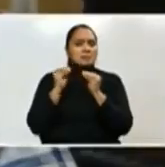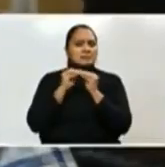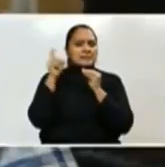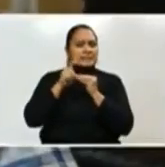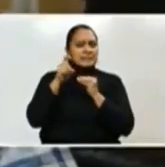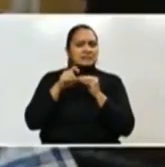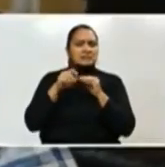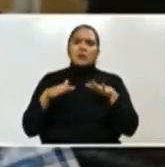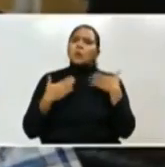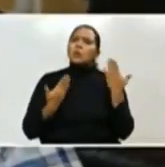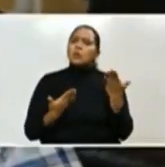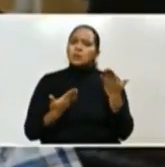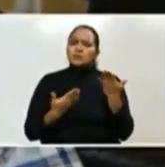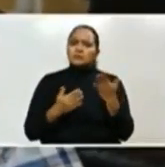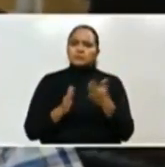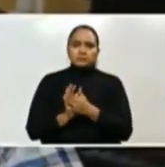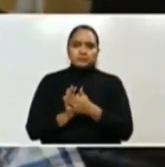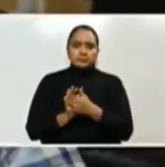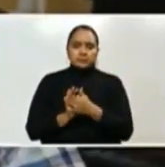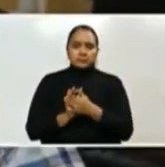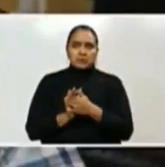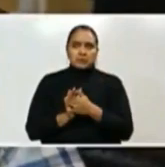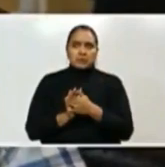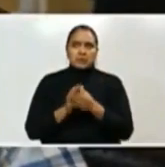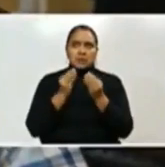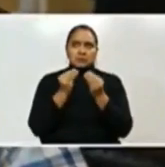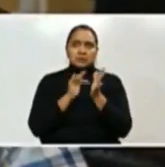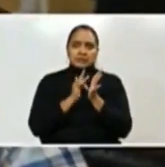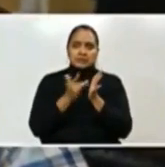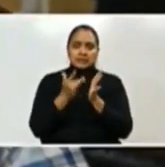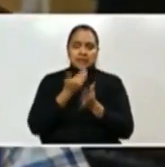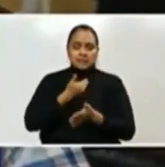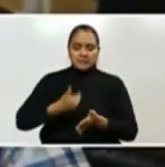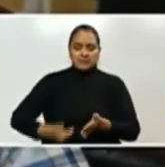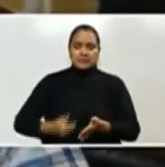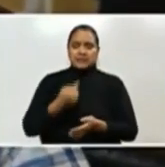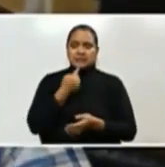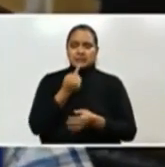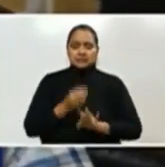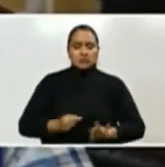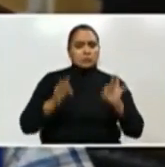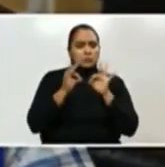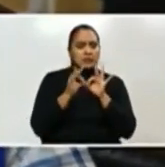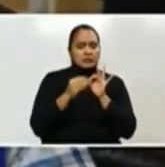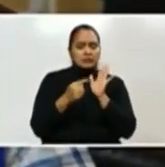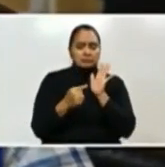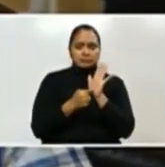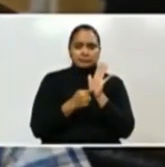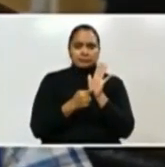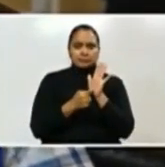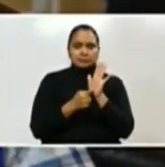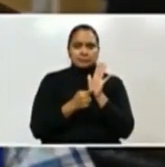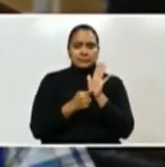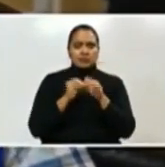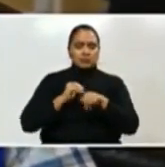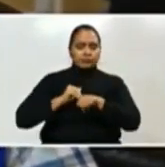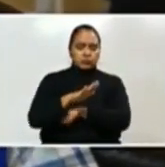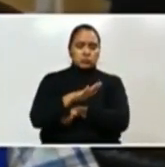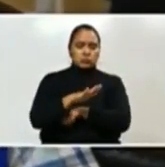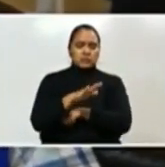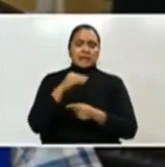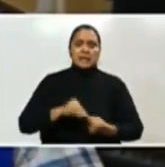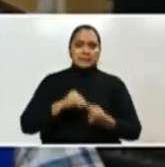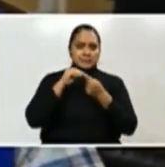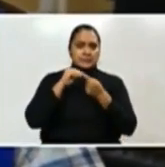necesitados. Muchas gracias, Presidente. Es correcto y es importante resaltar que esta es una transferencia especial